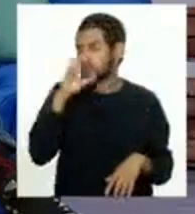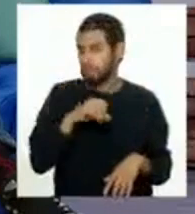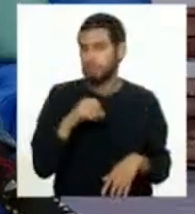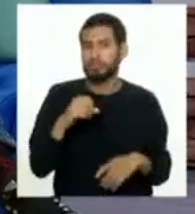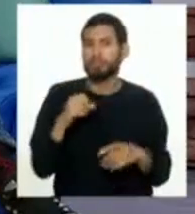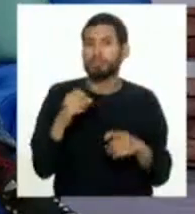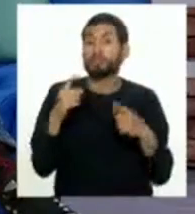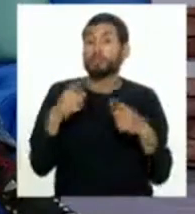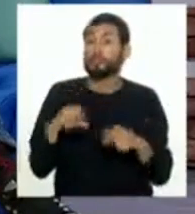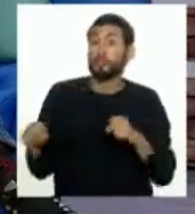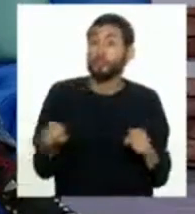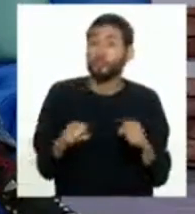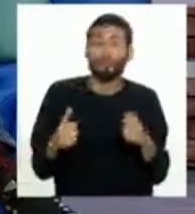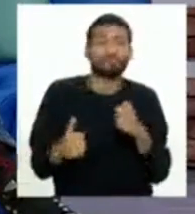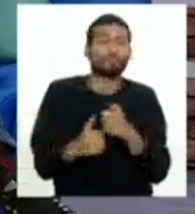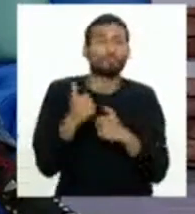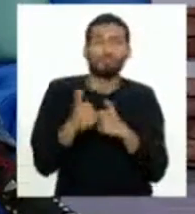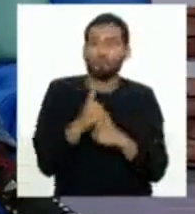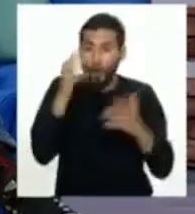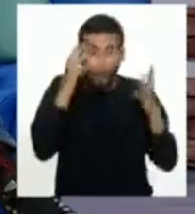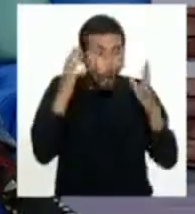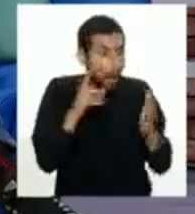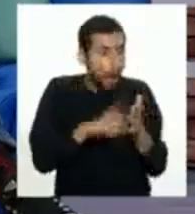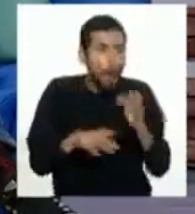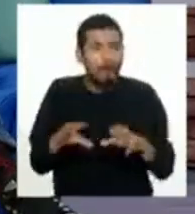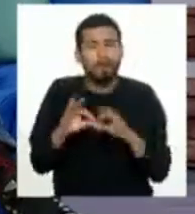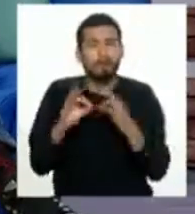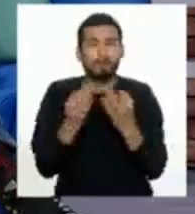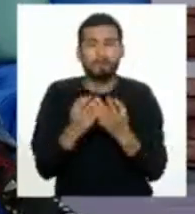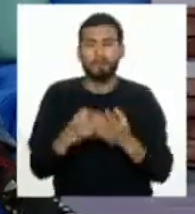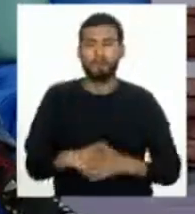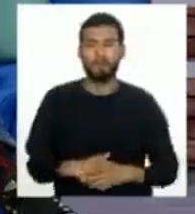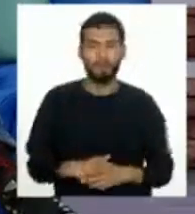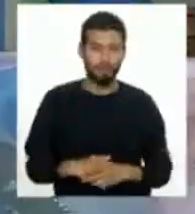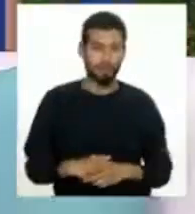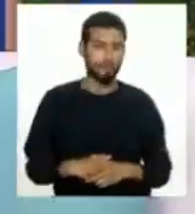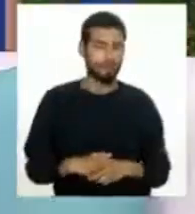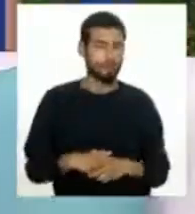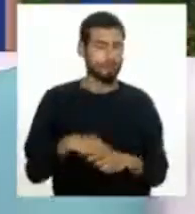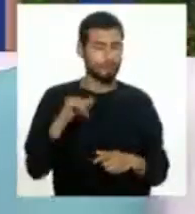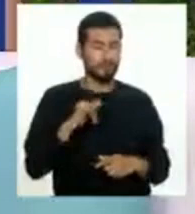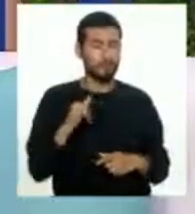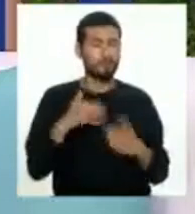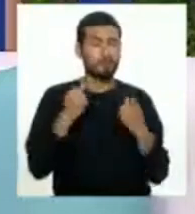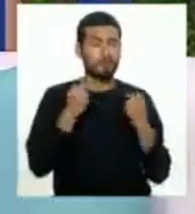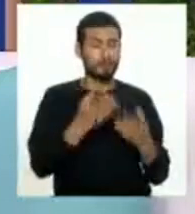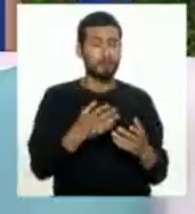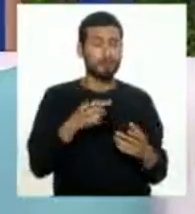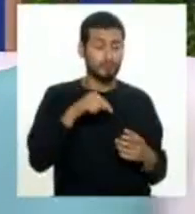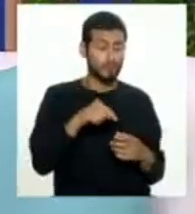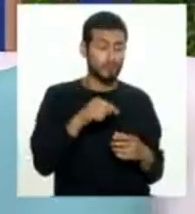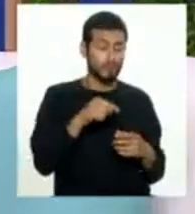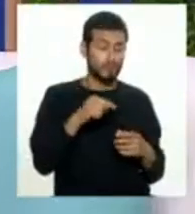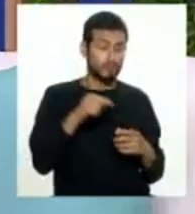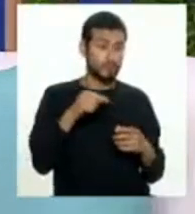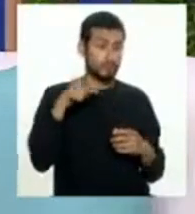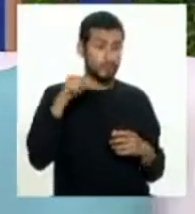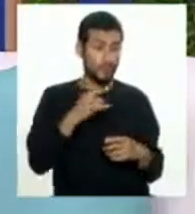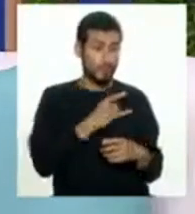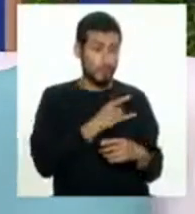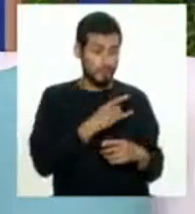ahí tenemos grandes riesgos luego con la familia, ¿no? Sí, y algo que puedo agregar también que pueden contribuir a través de las